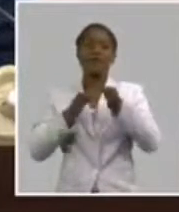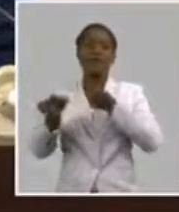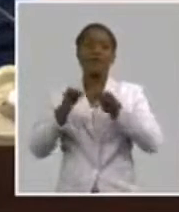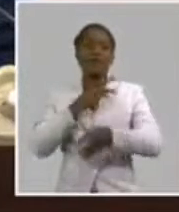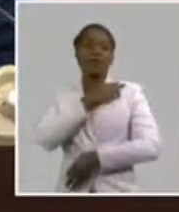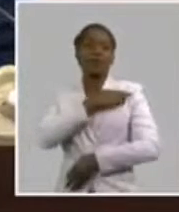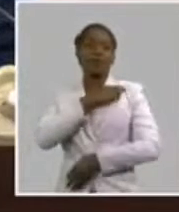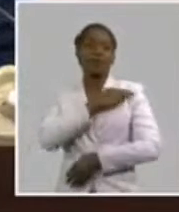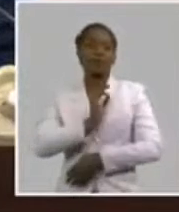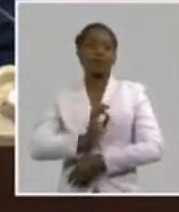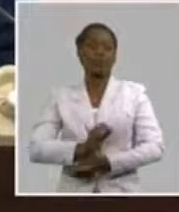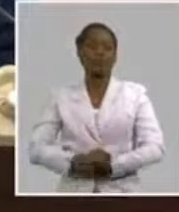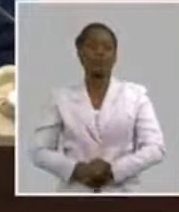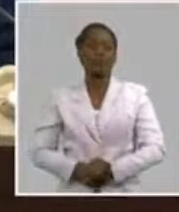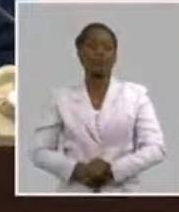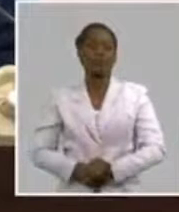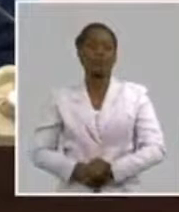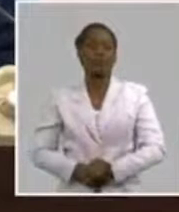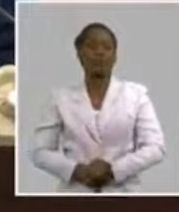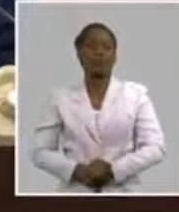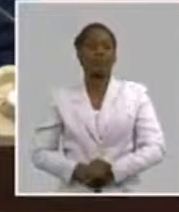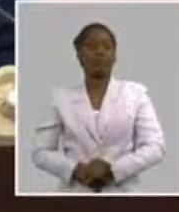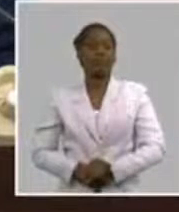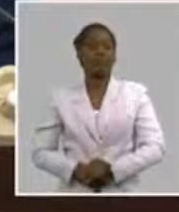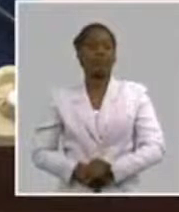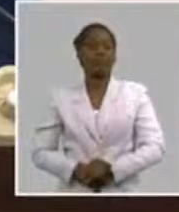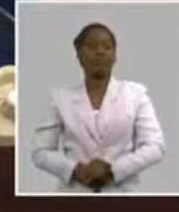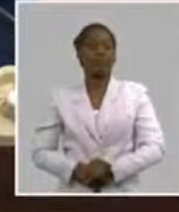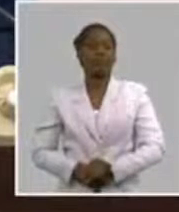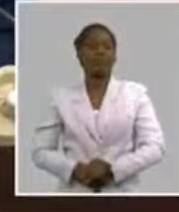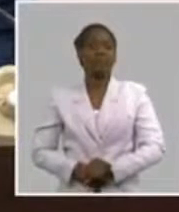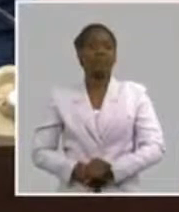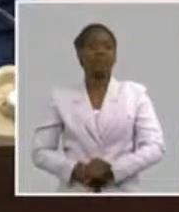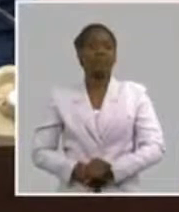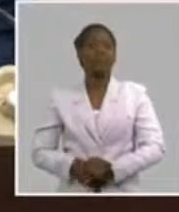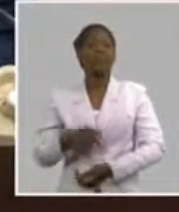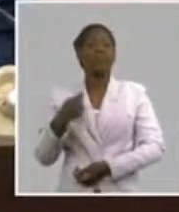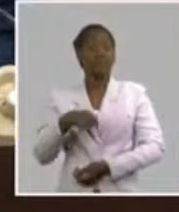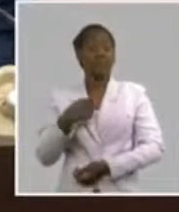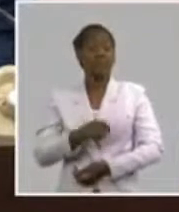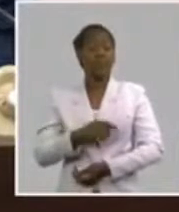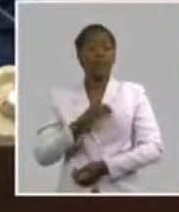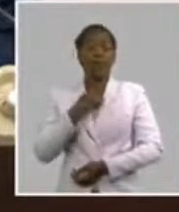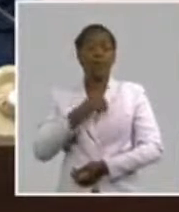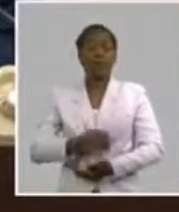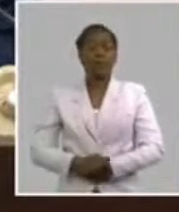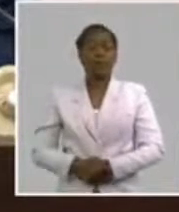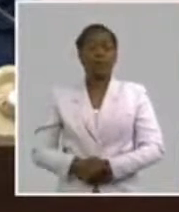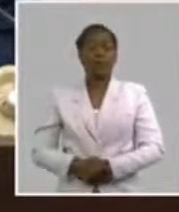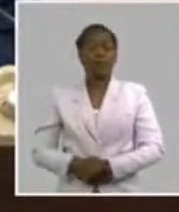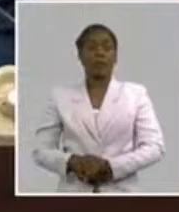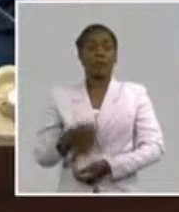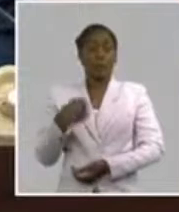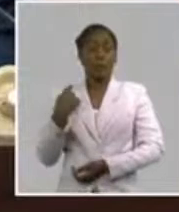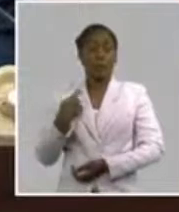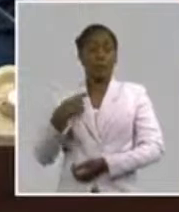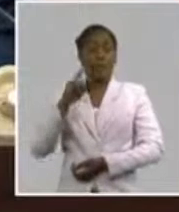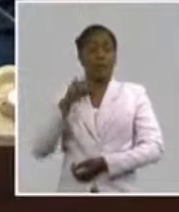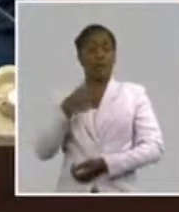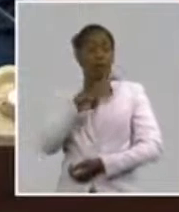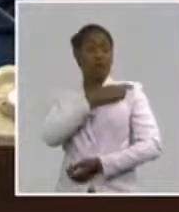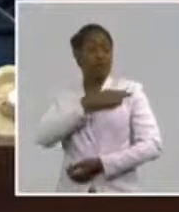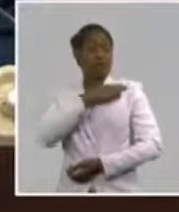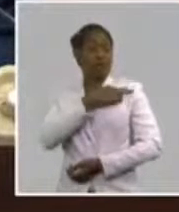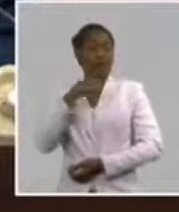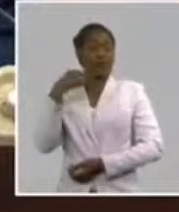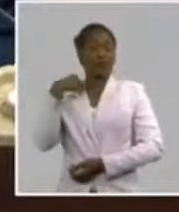Los cuadros tienen que tener una capacidad para dirigir no esperando indicaciones. Los cuadros